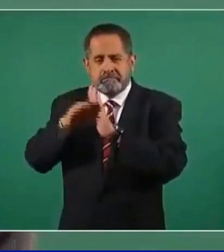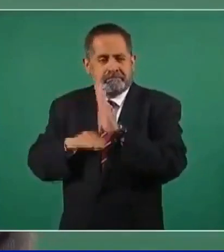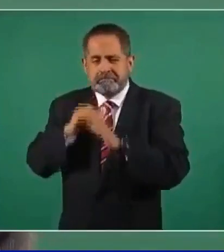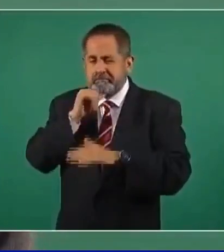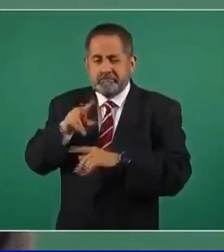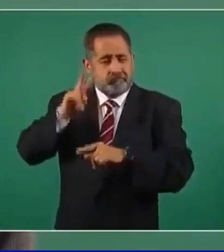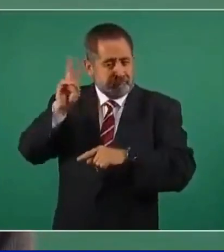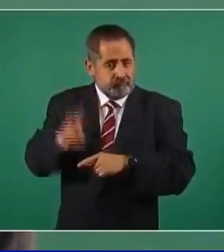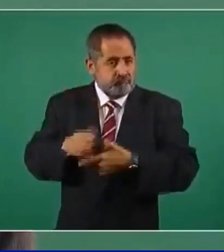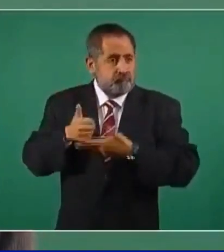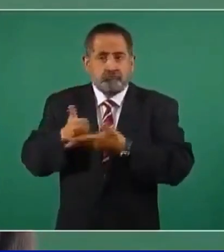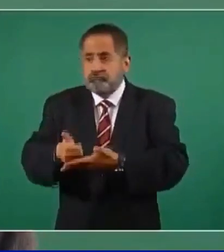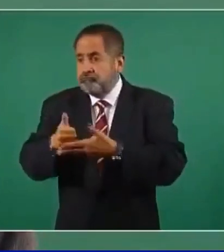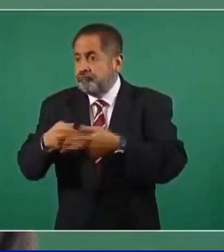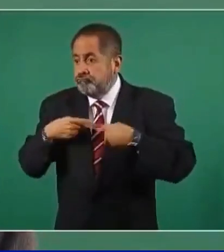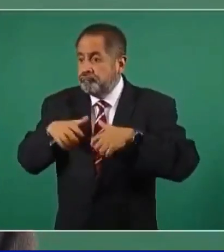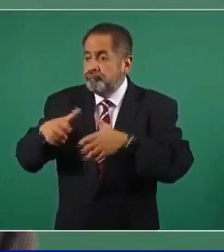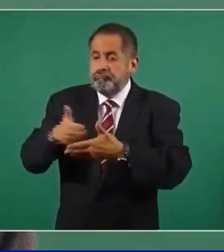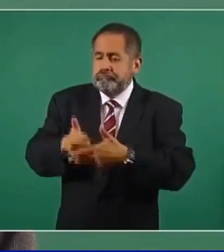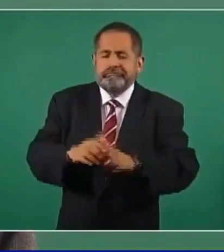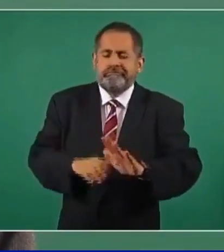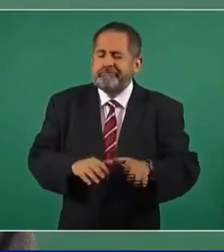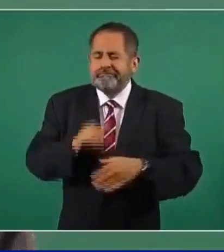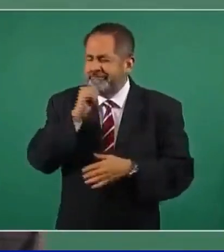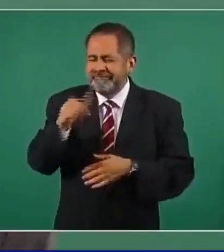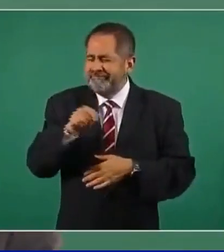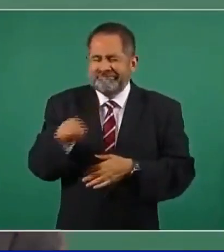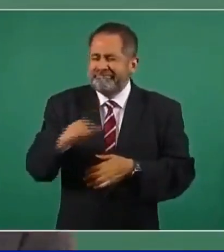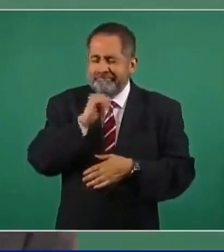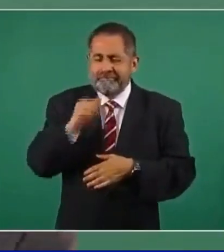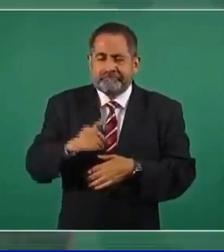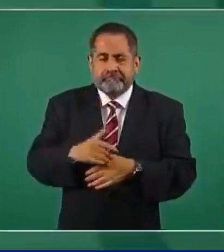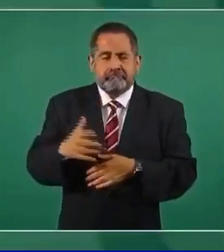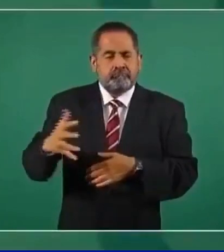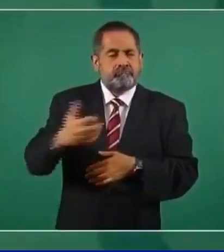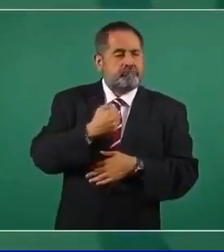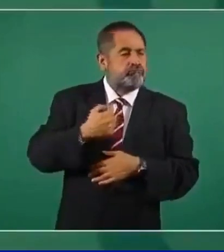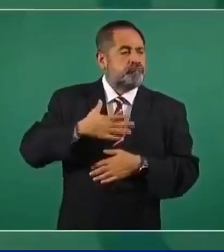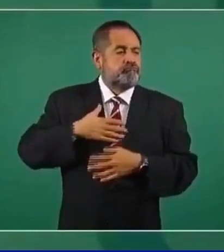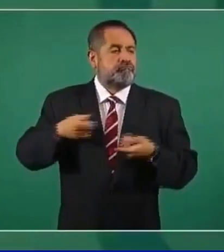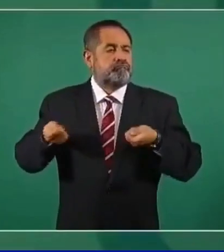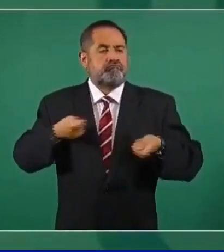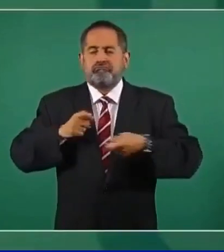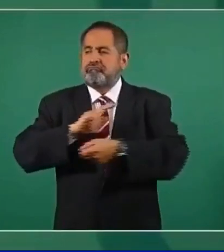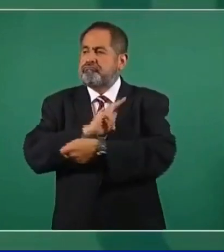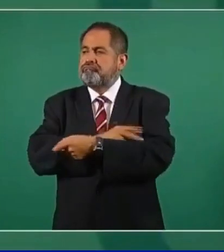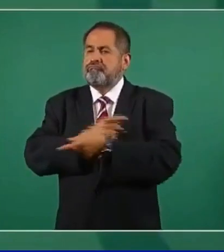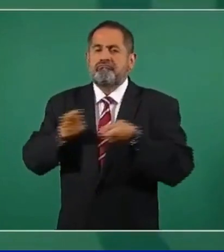el propósito de ayudar al pueblo, sino de tener poder.